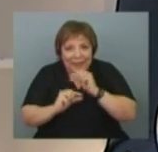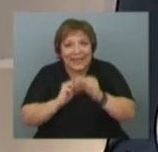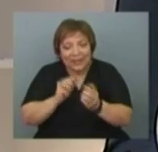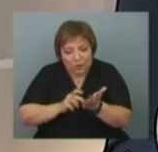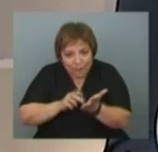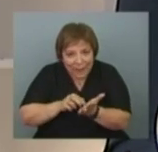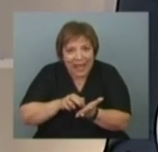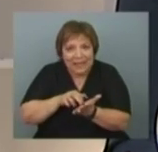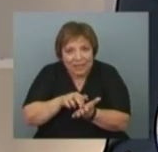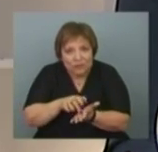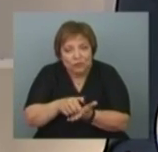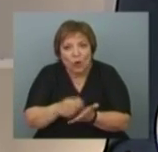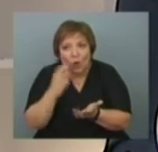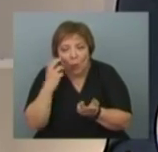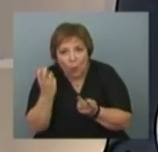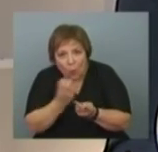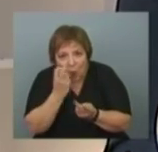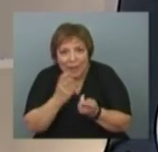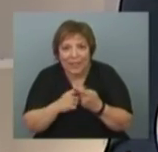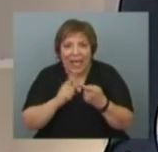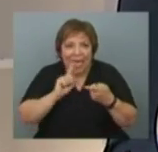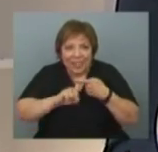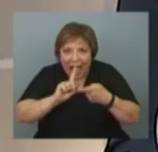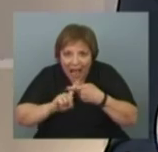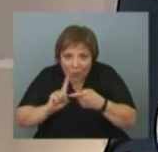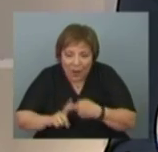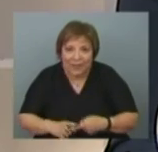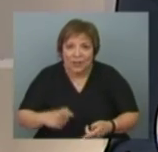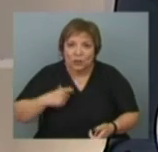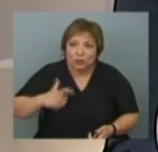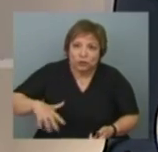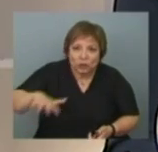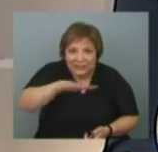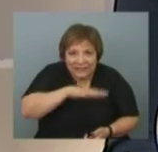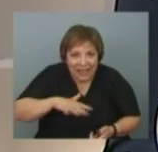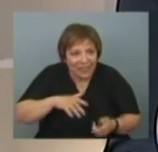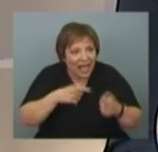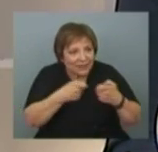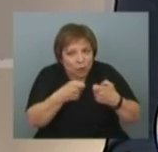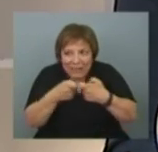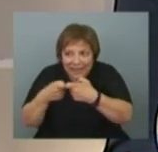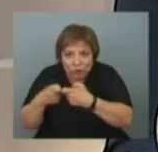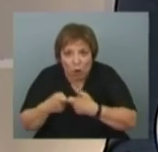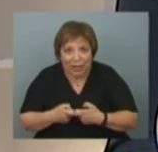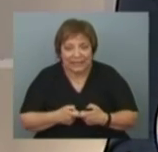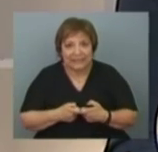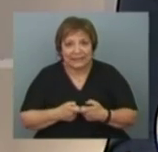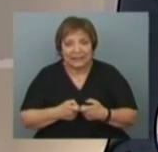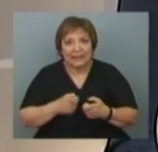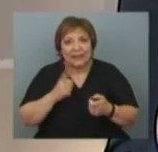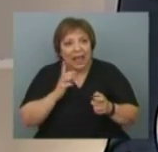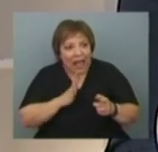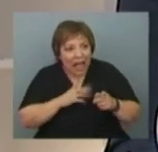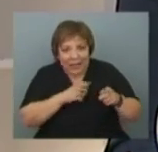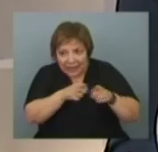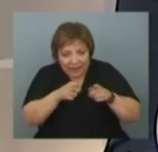la búsqueda de acuerdos con la sociedad organizada, con aquellos que tienen